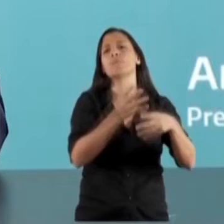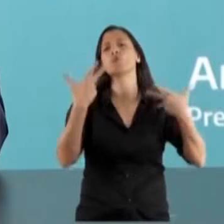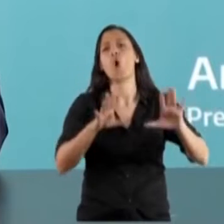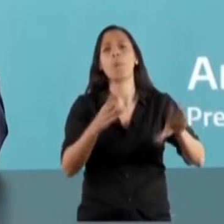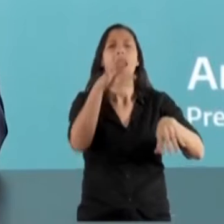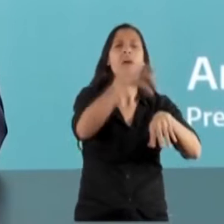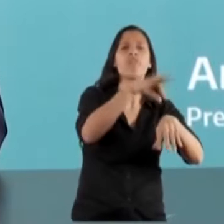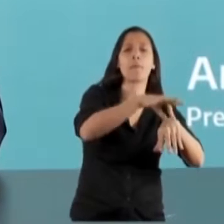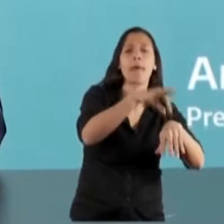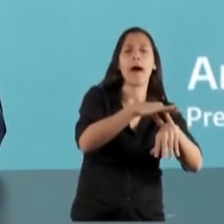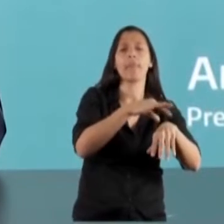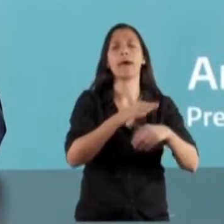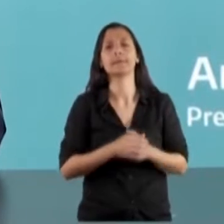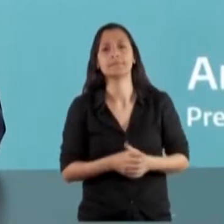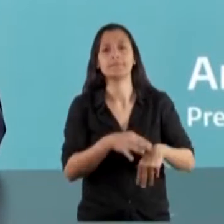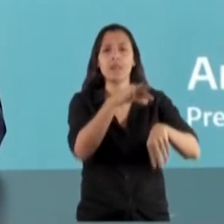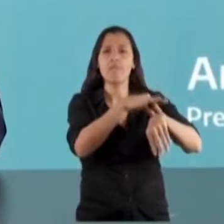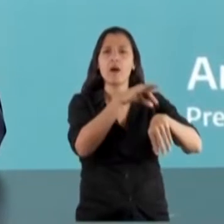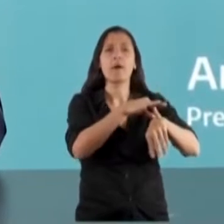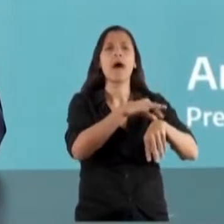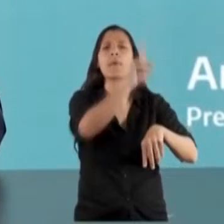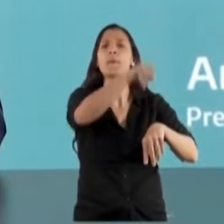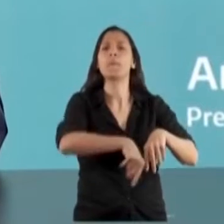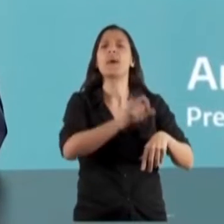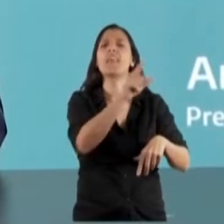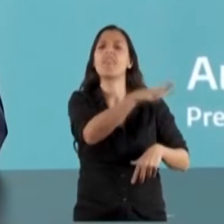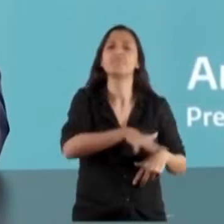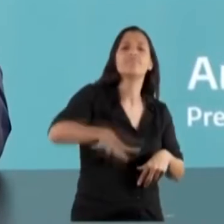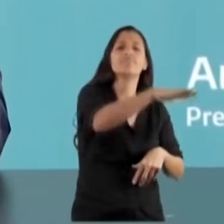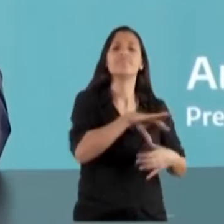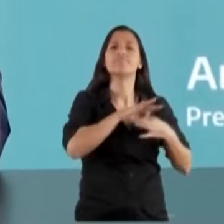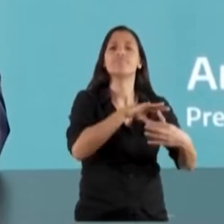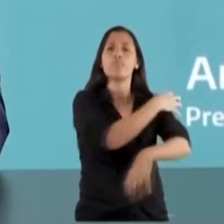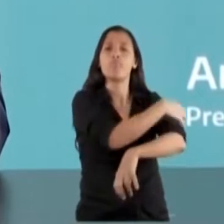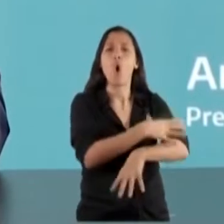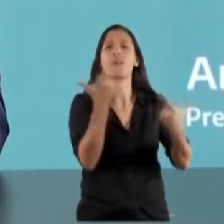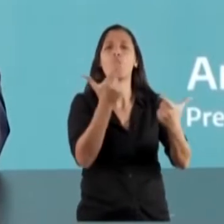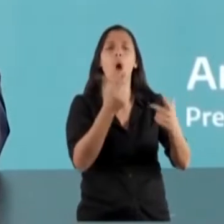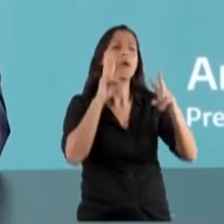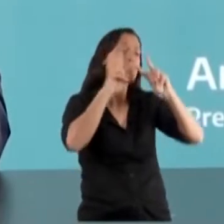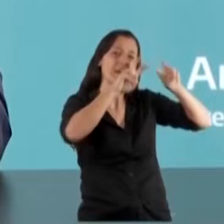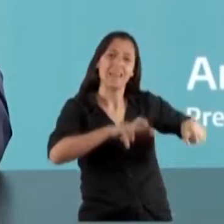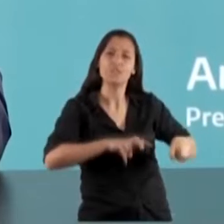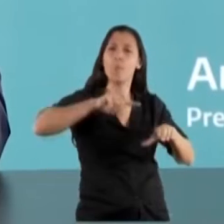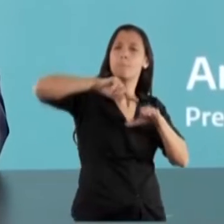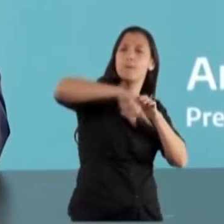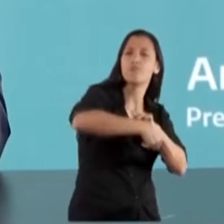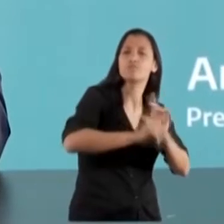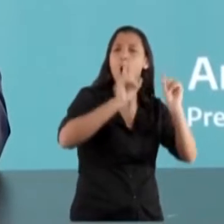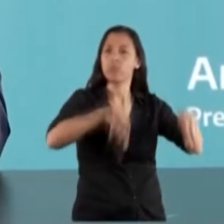enfermedades desatendidas o enfermedades de la pobreza. No hay muchos centros de investigación de esta magnitud